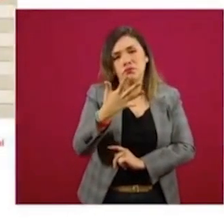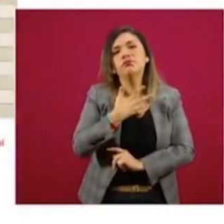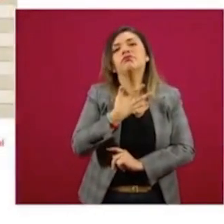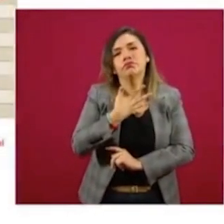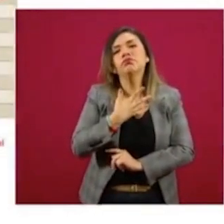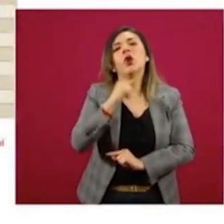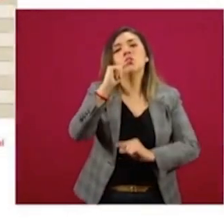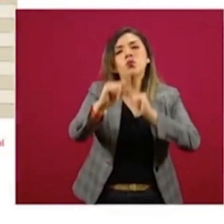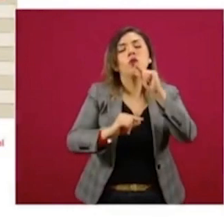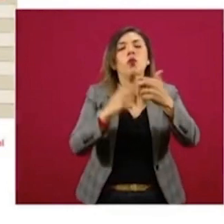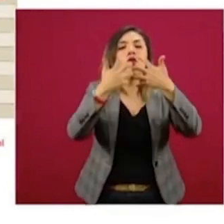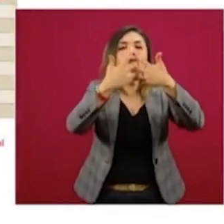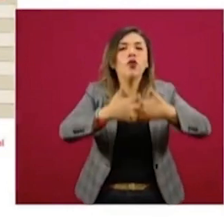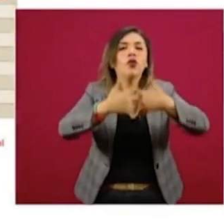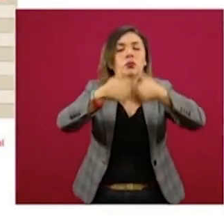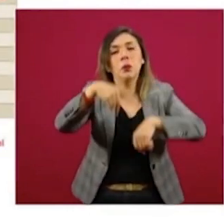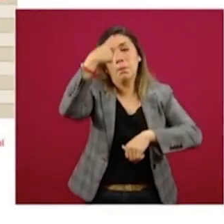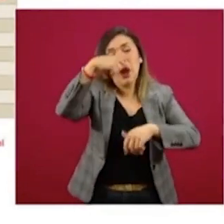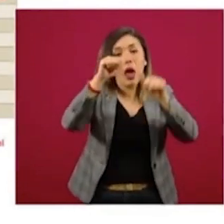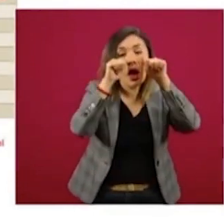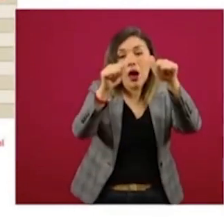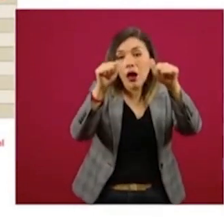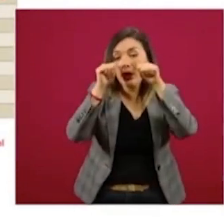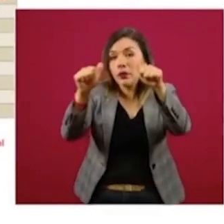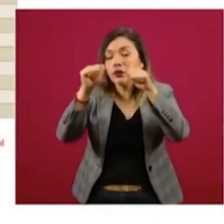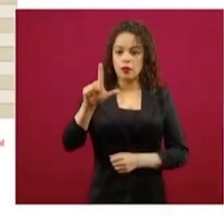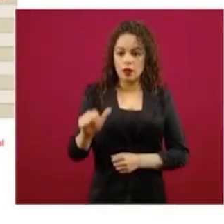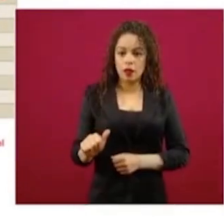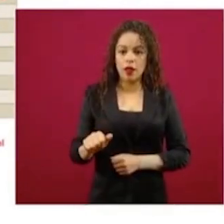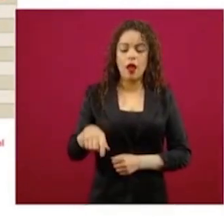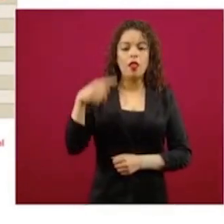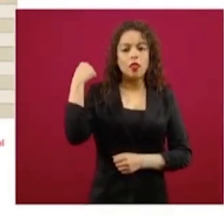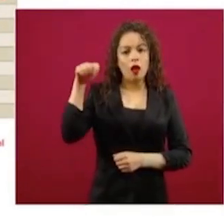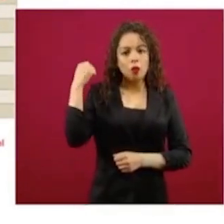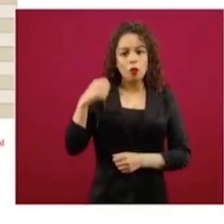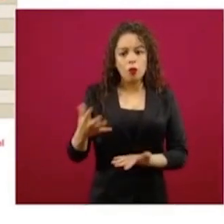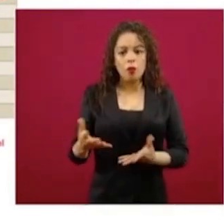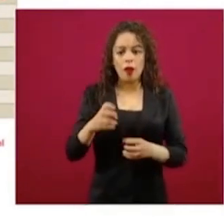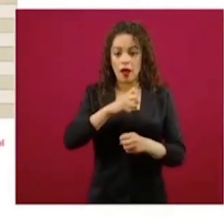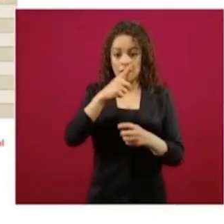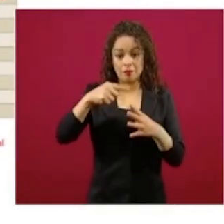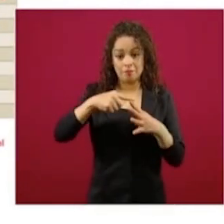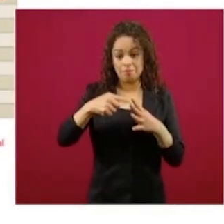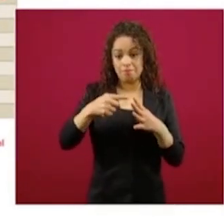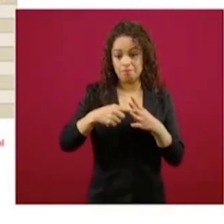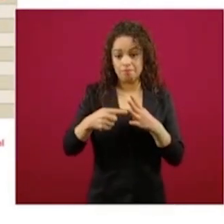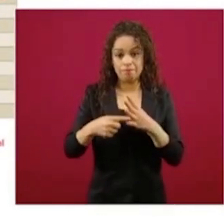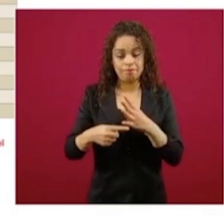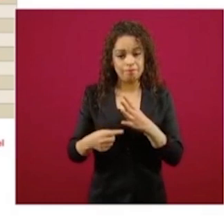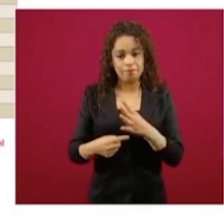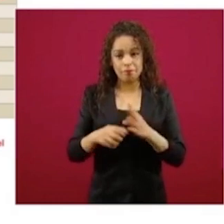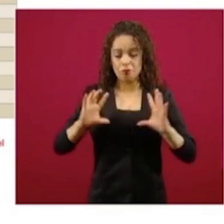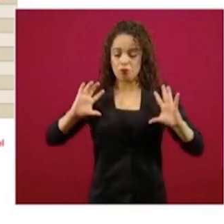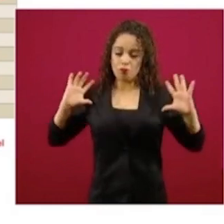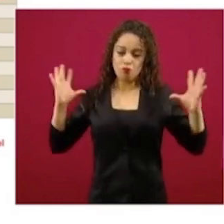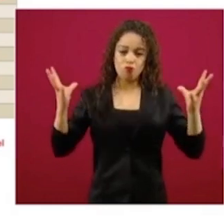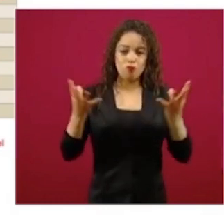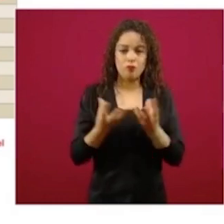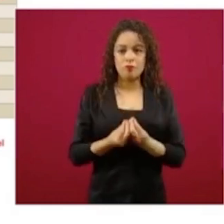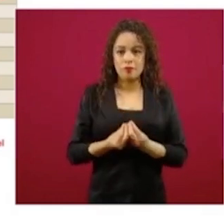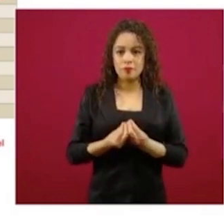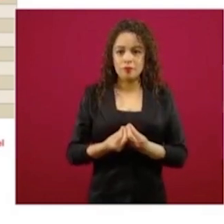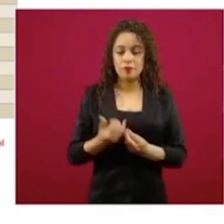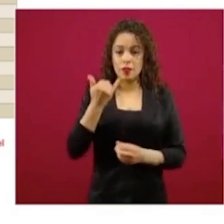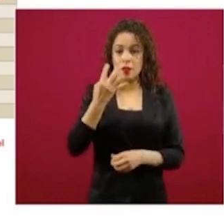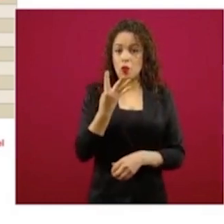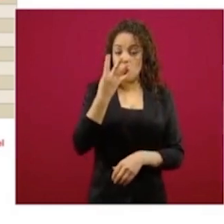poniendo en operación para la atención de la emergencia. Todas estas instalaciones, las 12 instalaciones médicas más